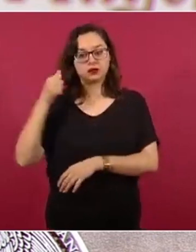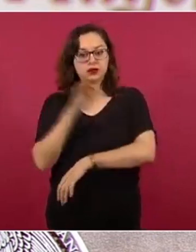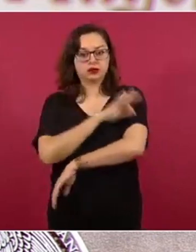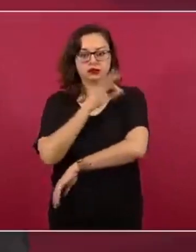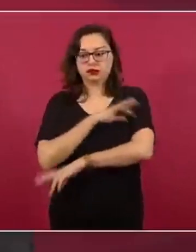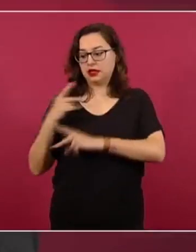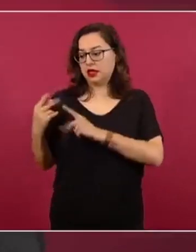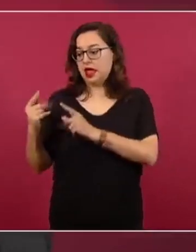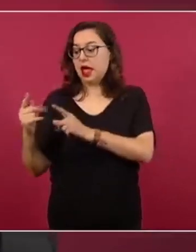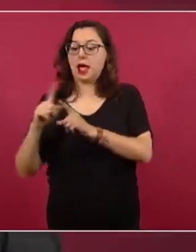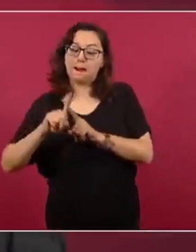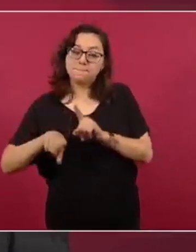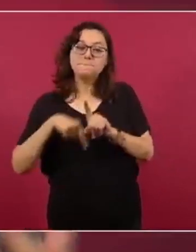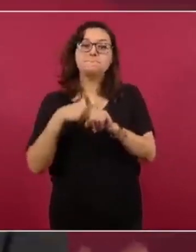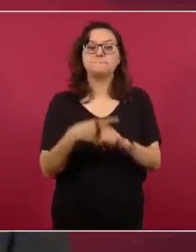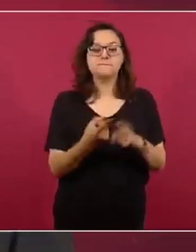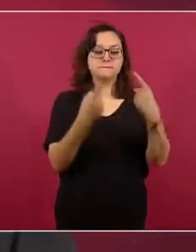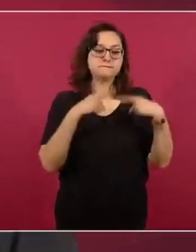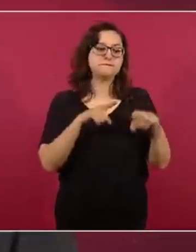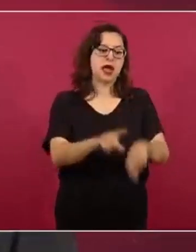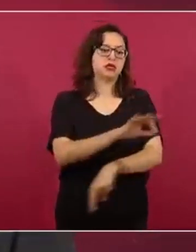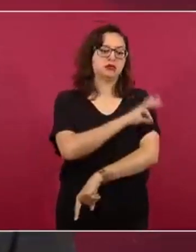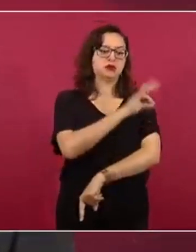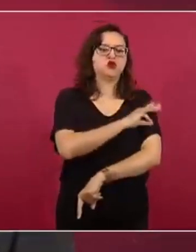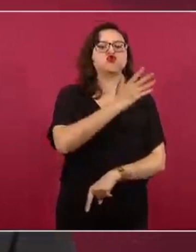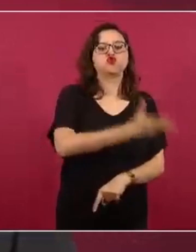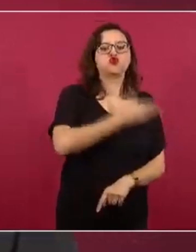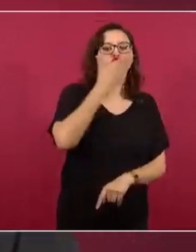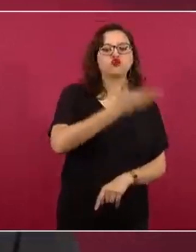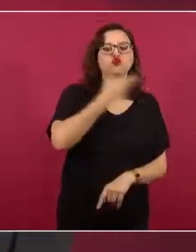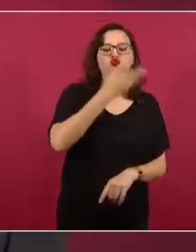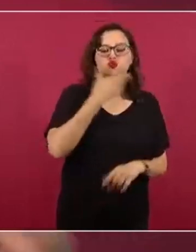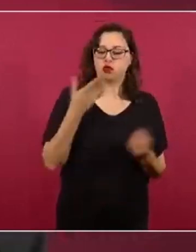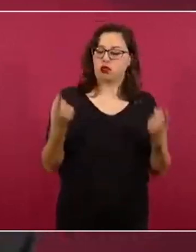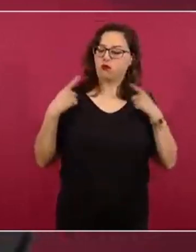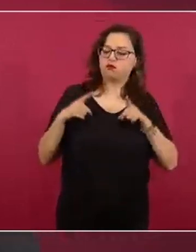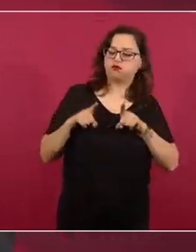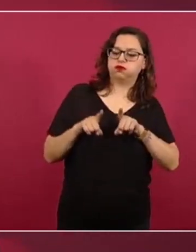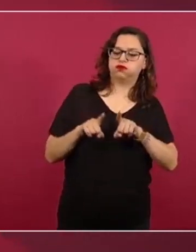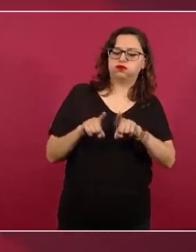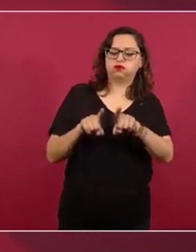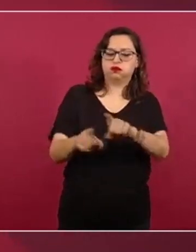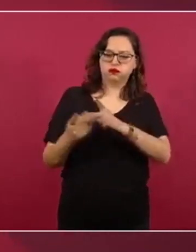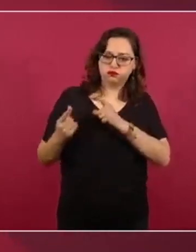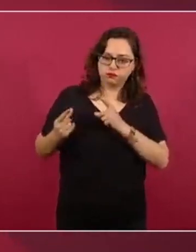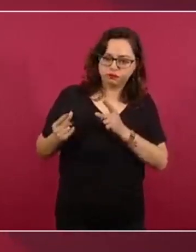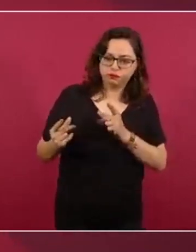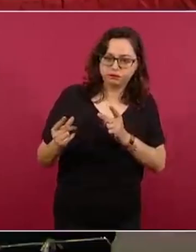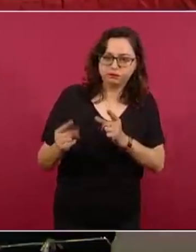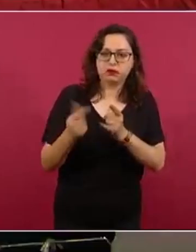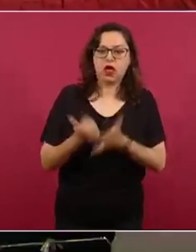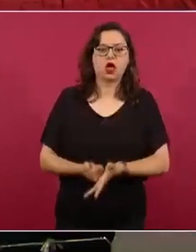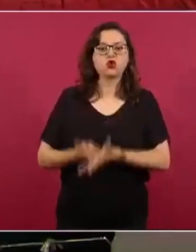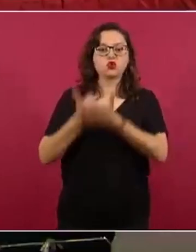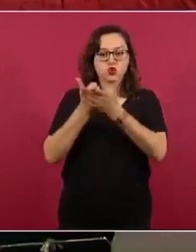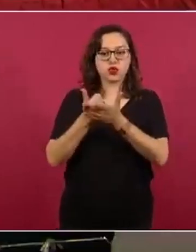vacunación y en un momento dado ya habían terminado las instituciones federales y le echaron la mano a las